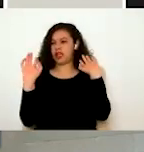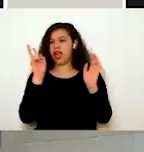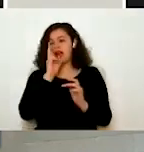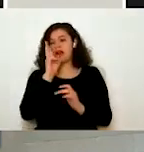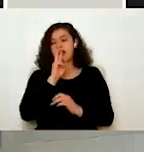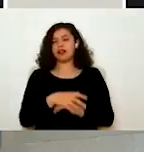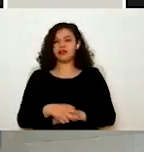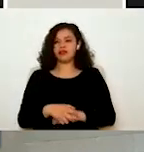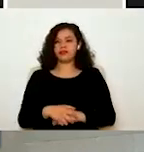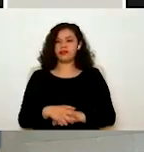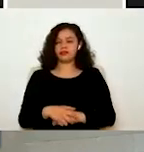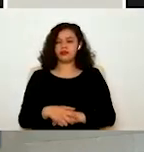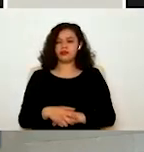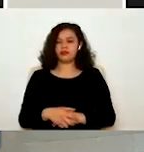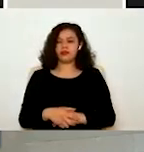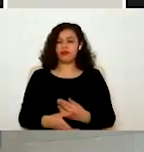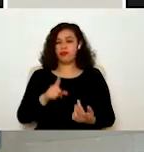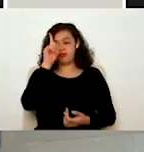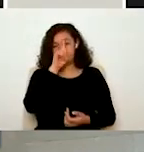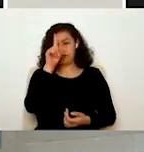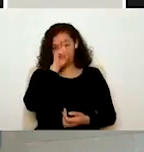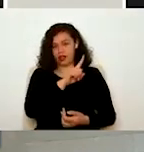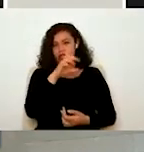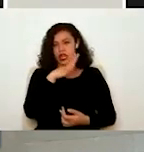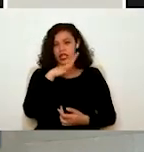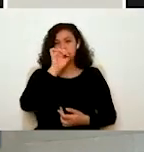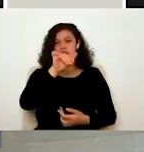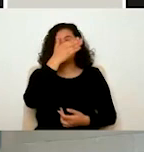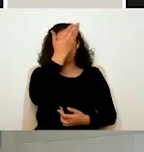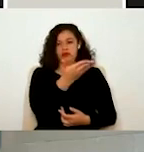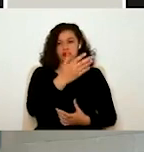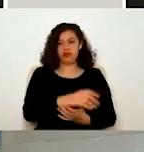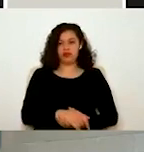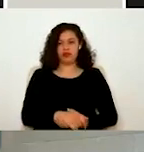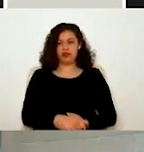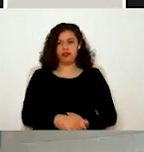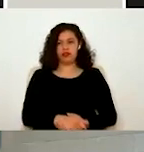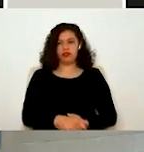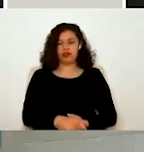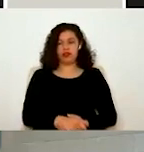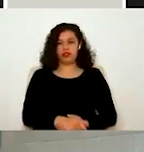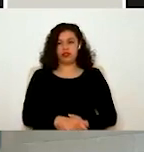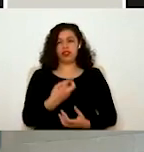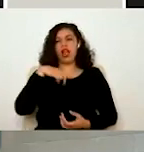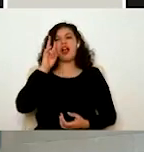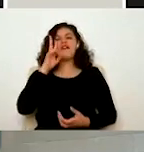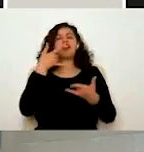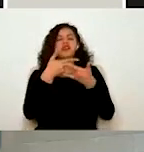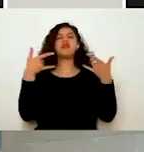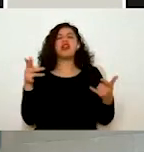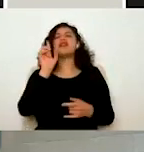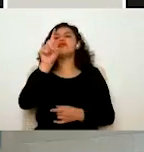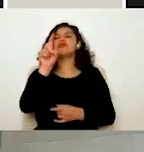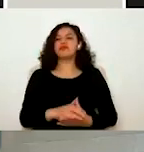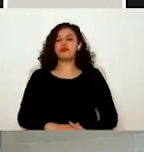me dice que el asesor me va a hacer un requerimiento, ¿no? Se realizará requerimiento a su solicitud. Le doy clic en ver historial. Y, bueno,